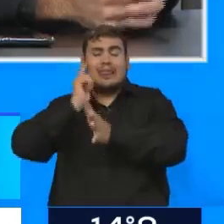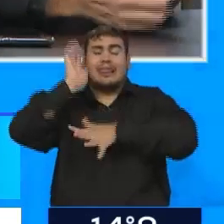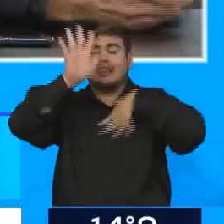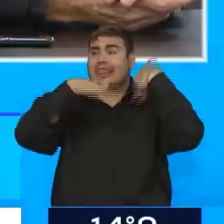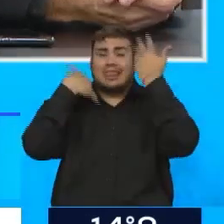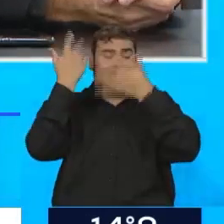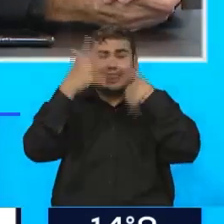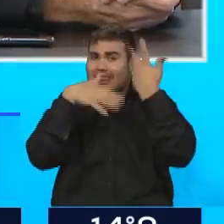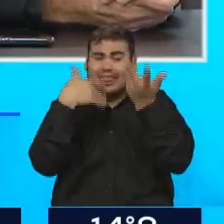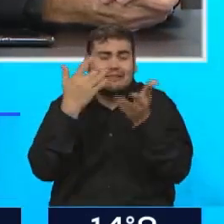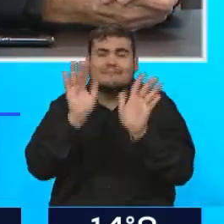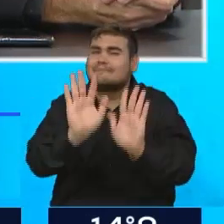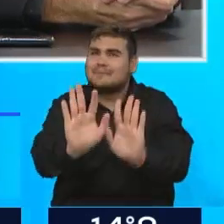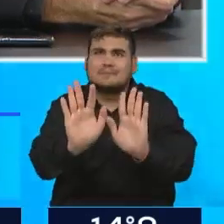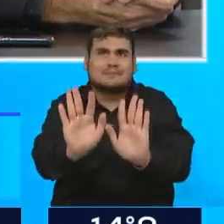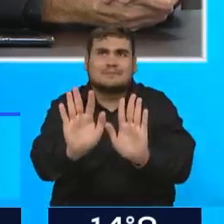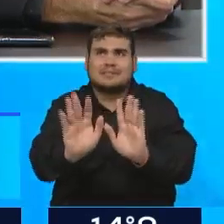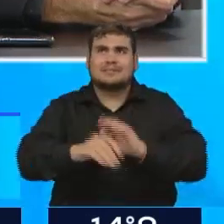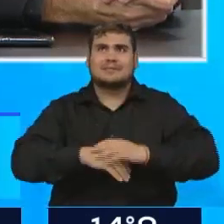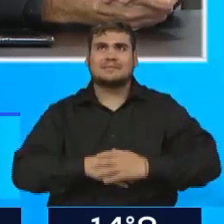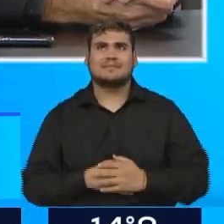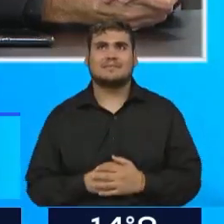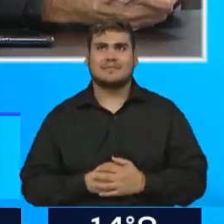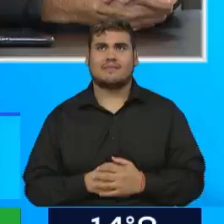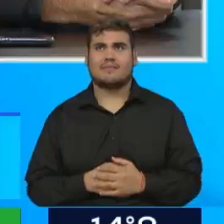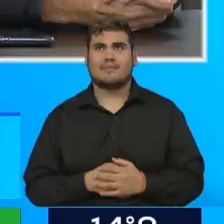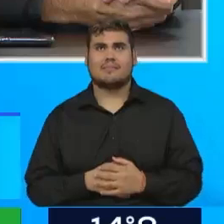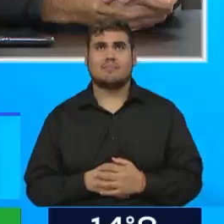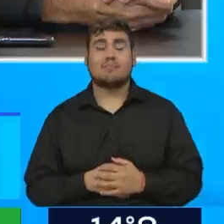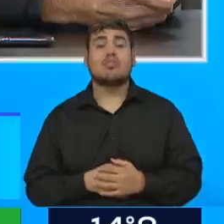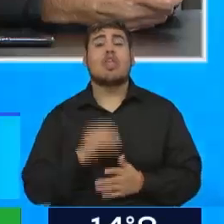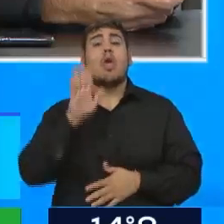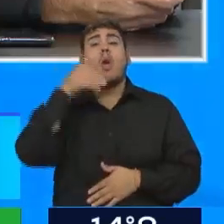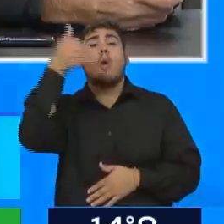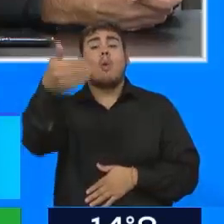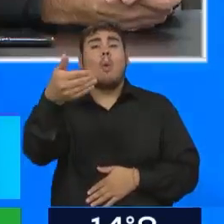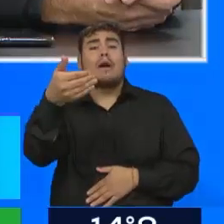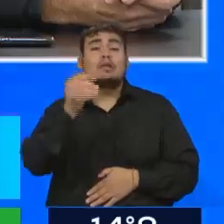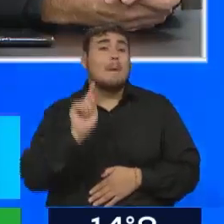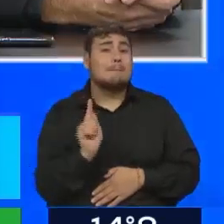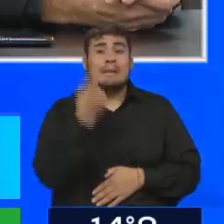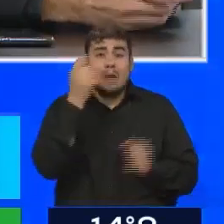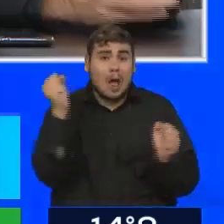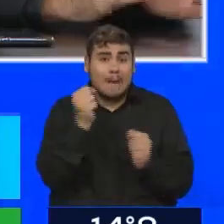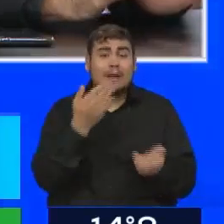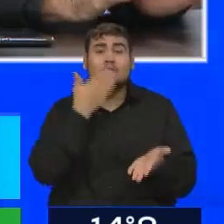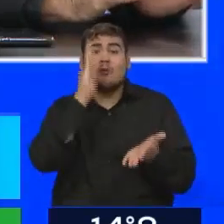la impactamos demasiado. Dale. Vos decías, ¿esto se va aplicar en mayo? Sí, a partir del primero de mayo. Bien.